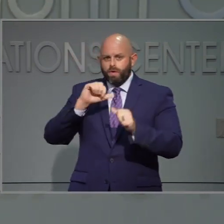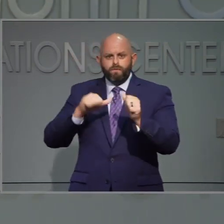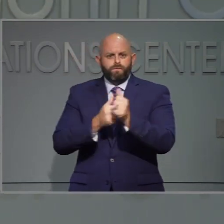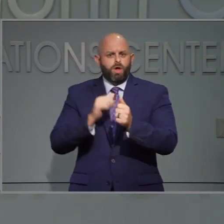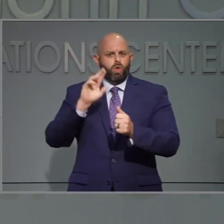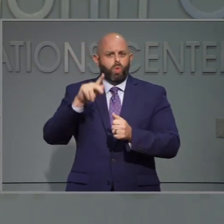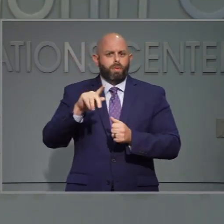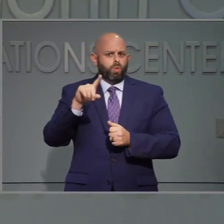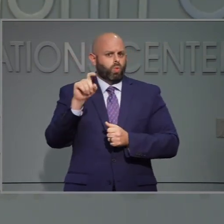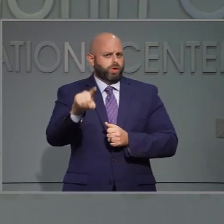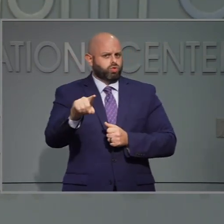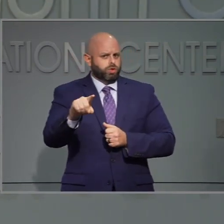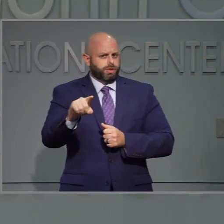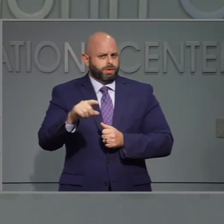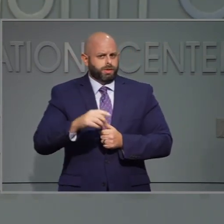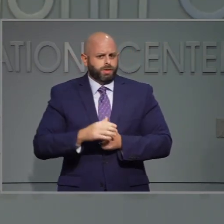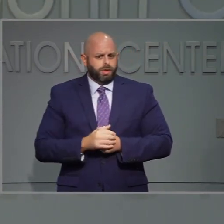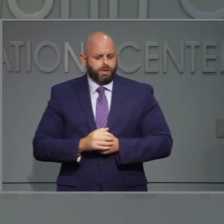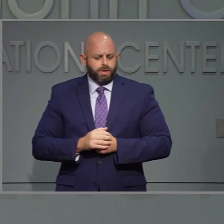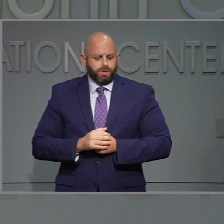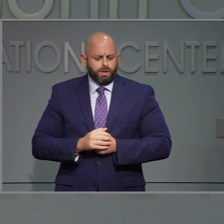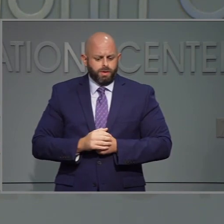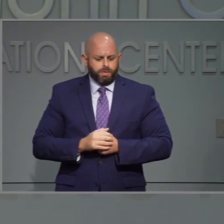Creo que tenías una pregunta de segmento.